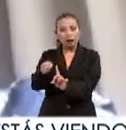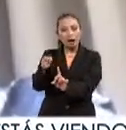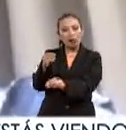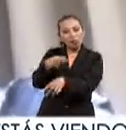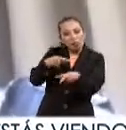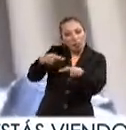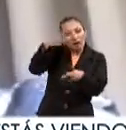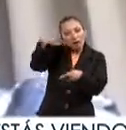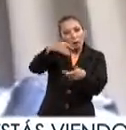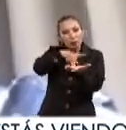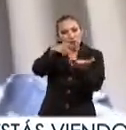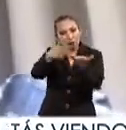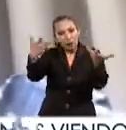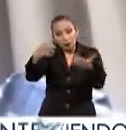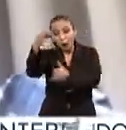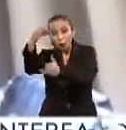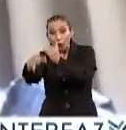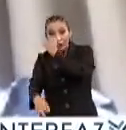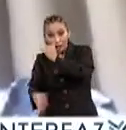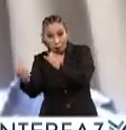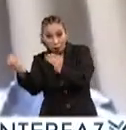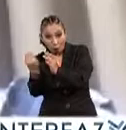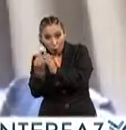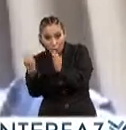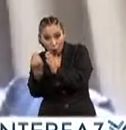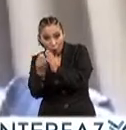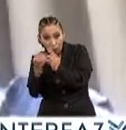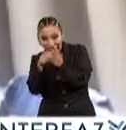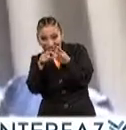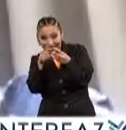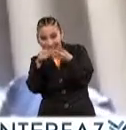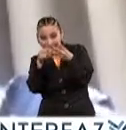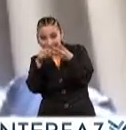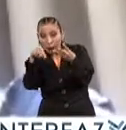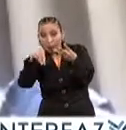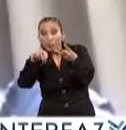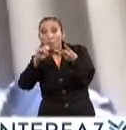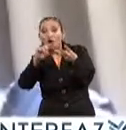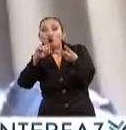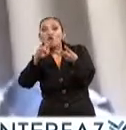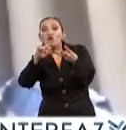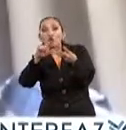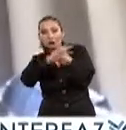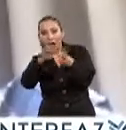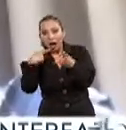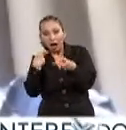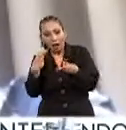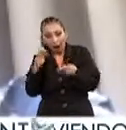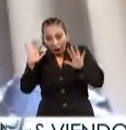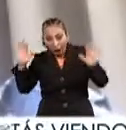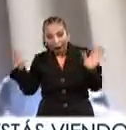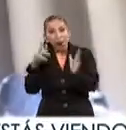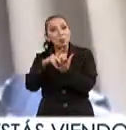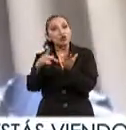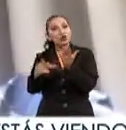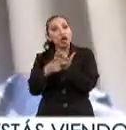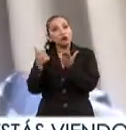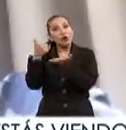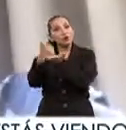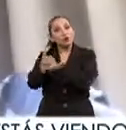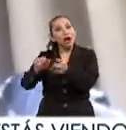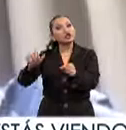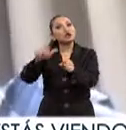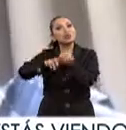diseñando su proyecto al finalizar el módulo el tercer módulo tendrán ya un proyecto sociocultural